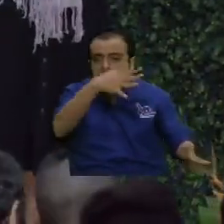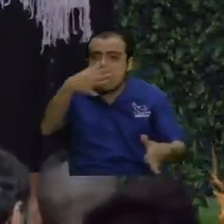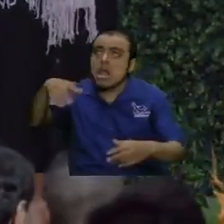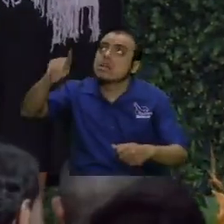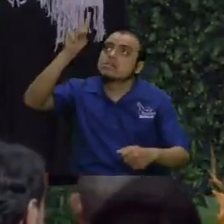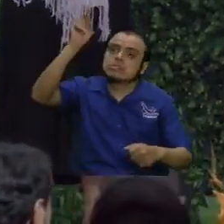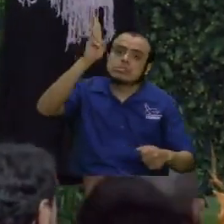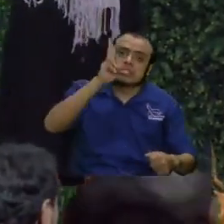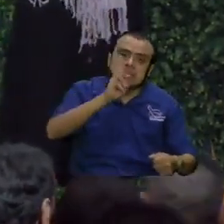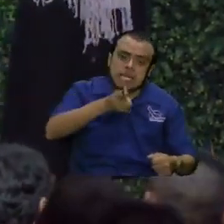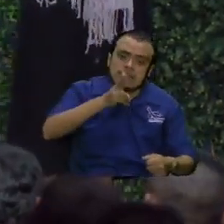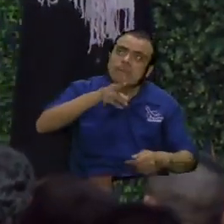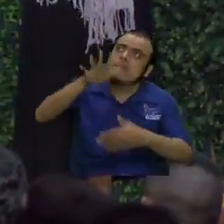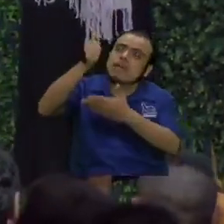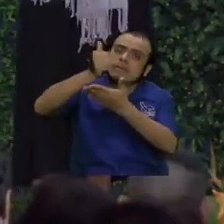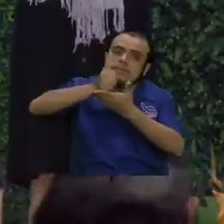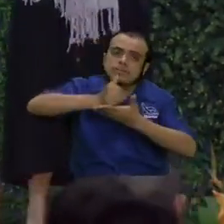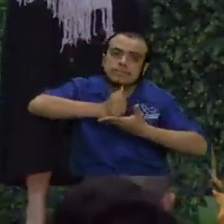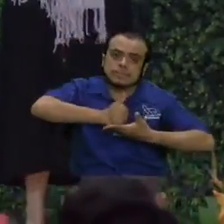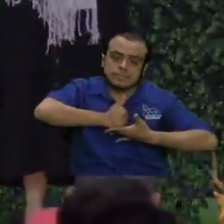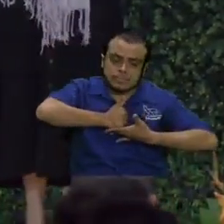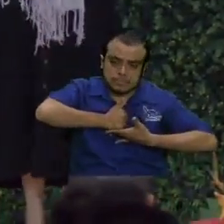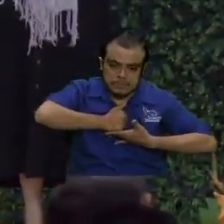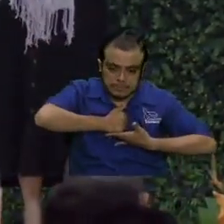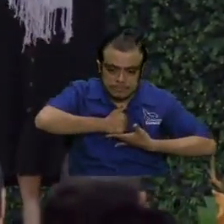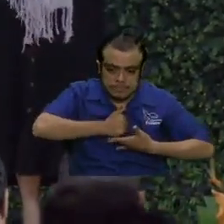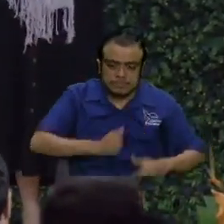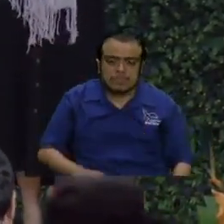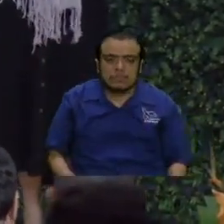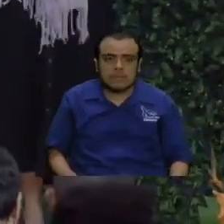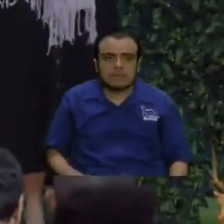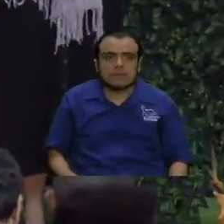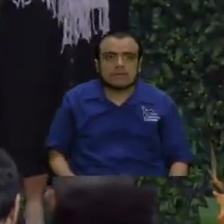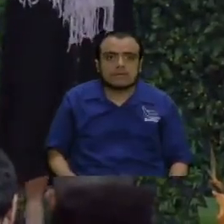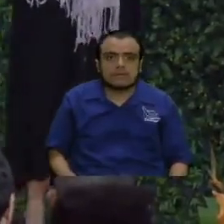ayudará de